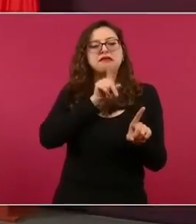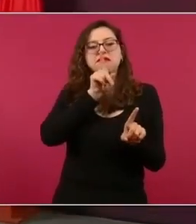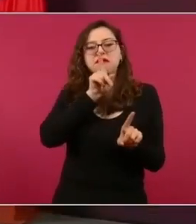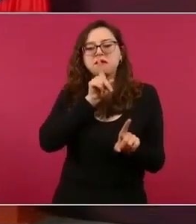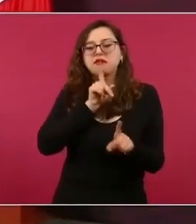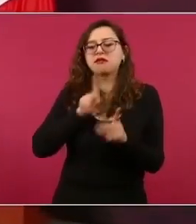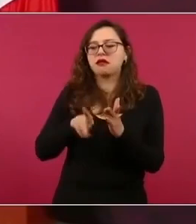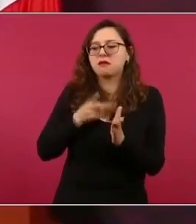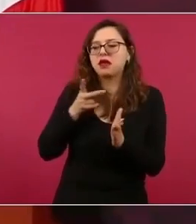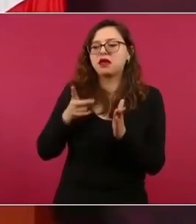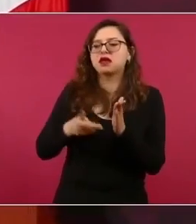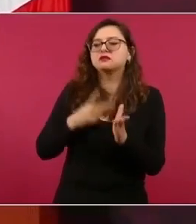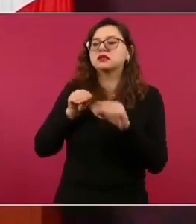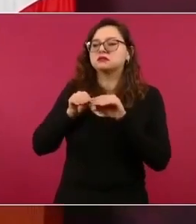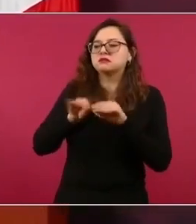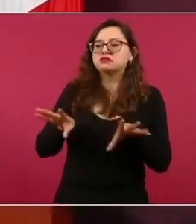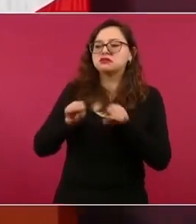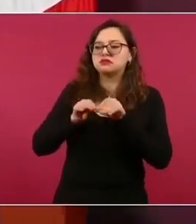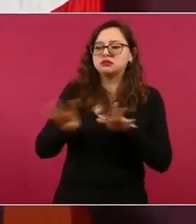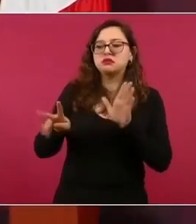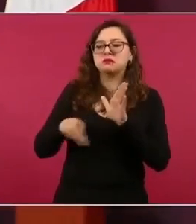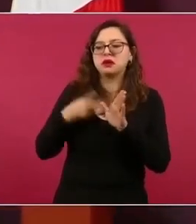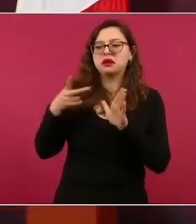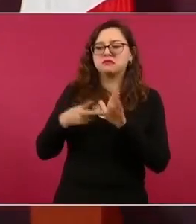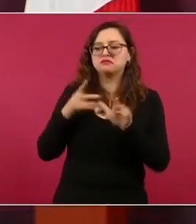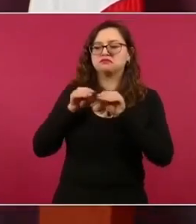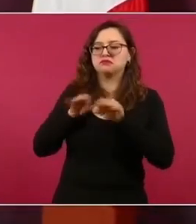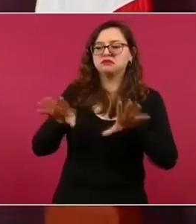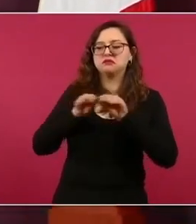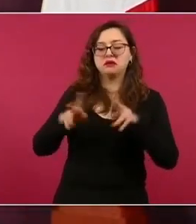puede convertirse en verdad.